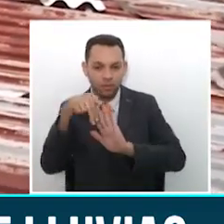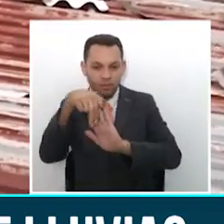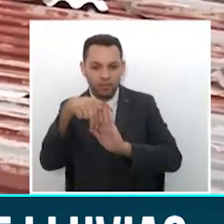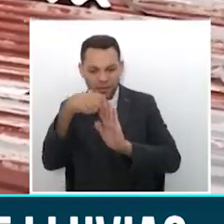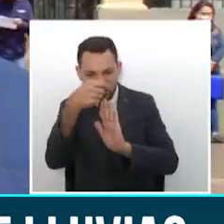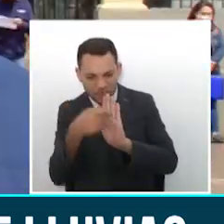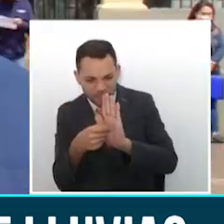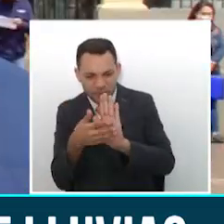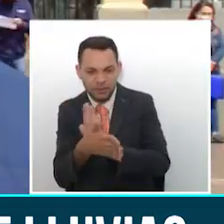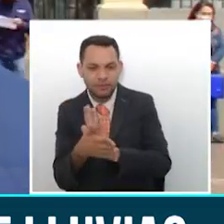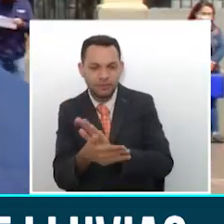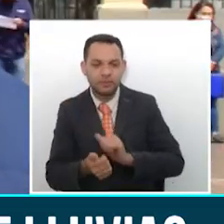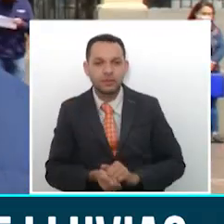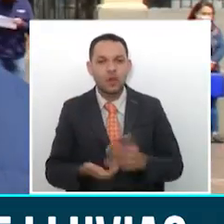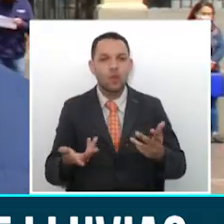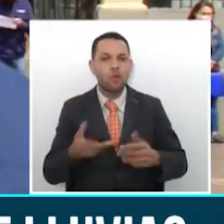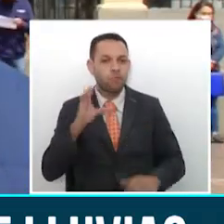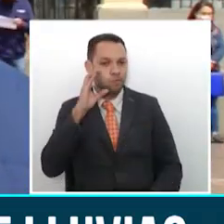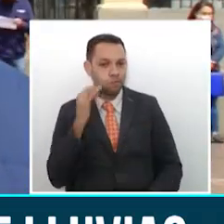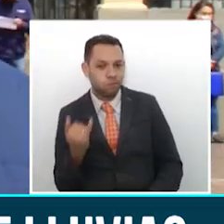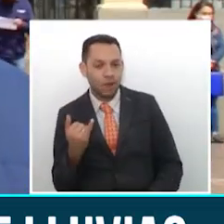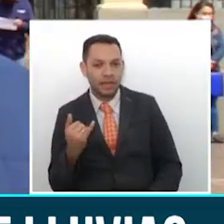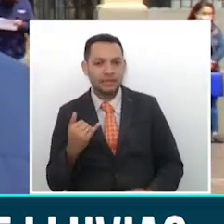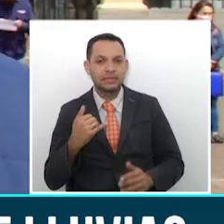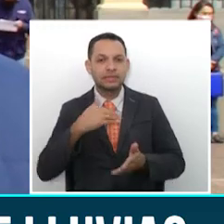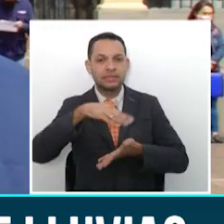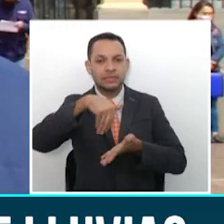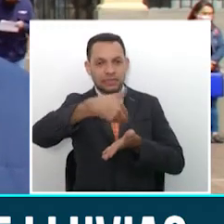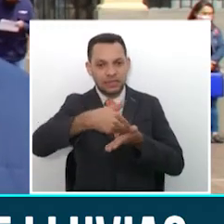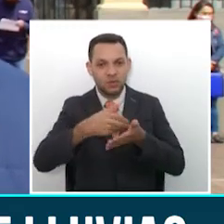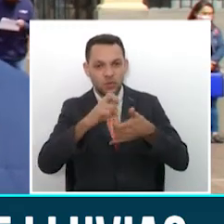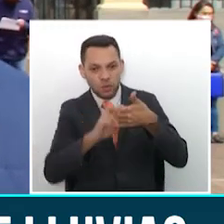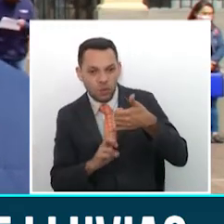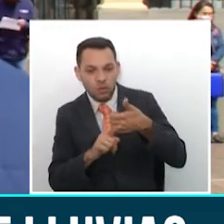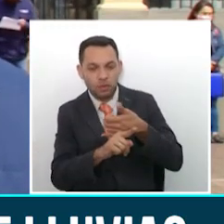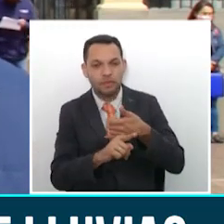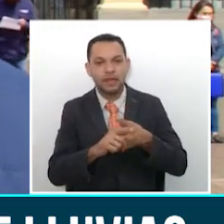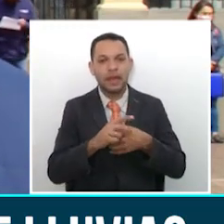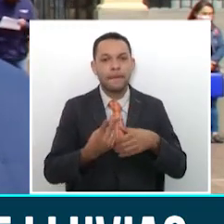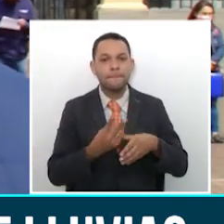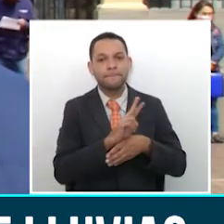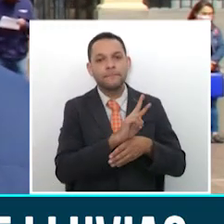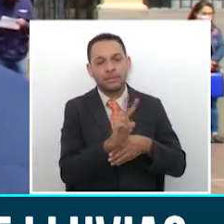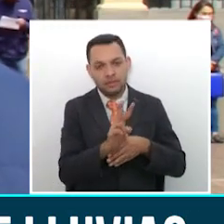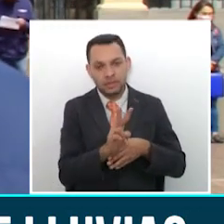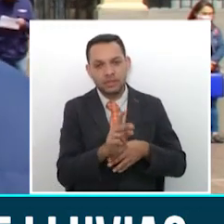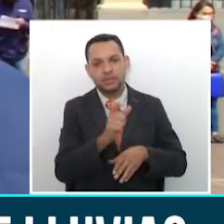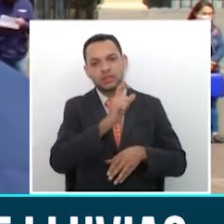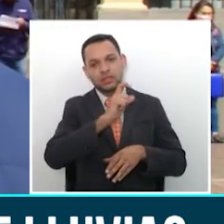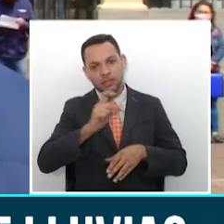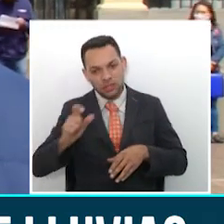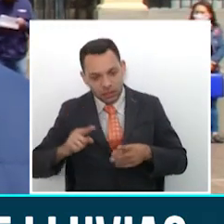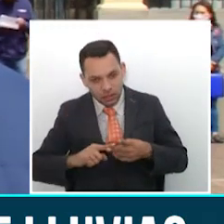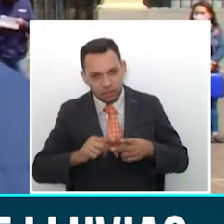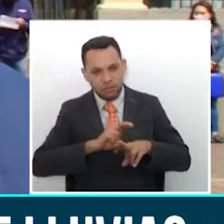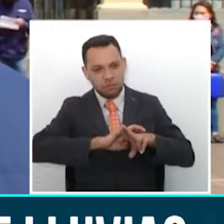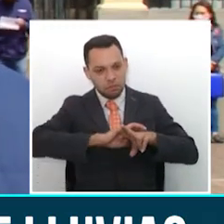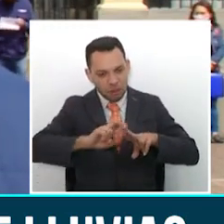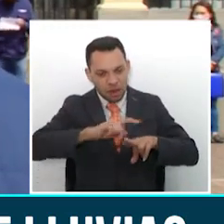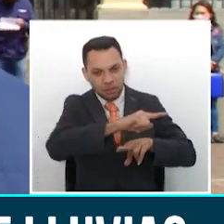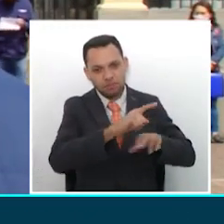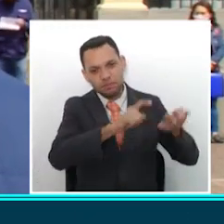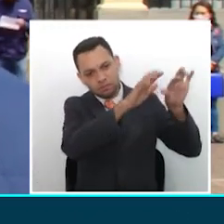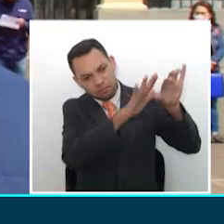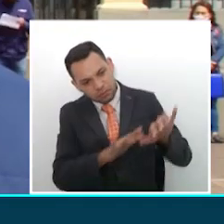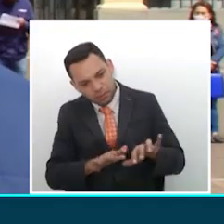Hemos tenido afectaciones principalmente en la región centro sur del departamento, en Villamaría, Chinchina y Manizales se han presentado algunos deslizamientos que han afectado la